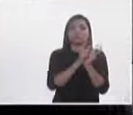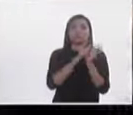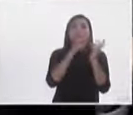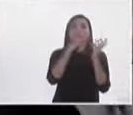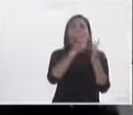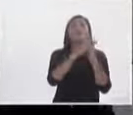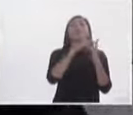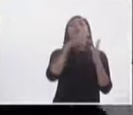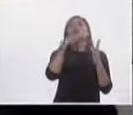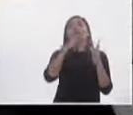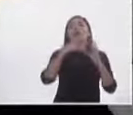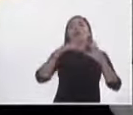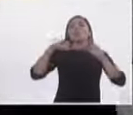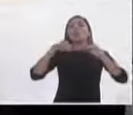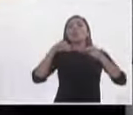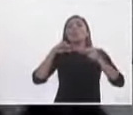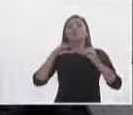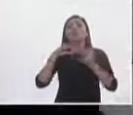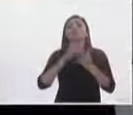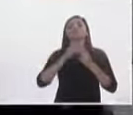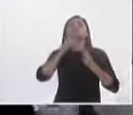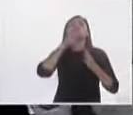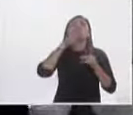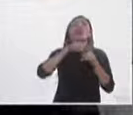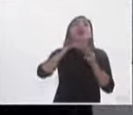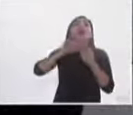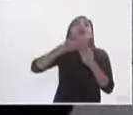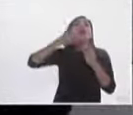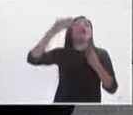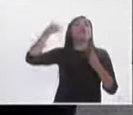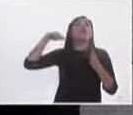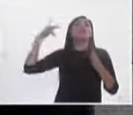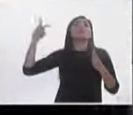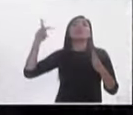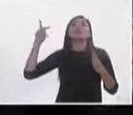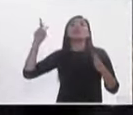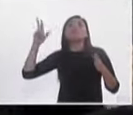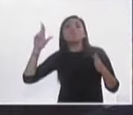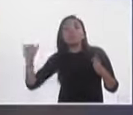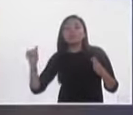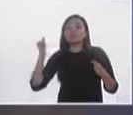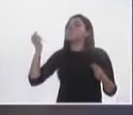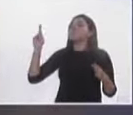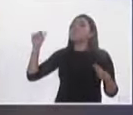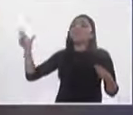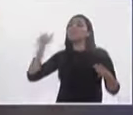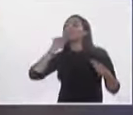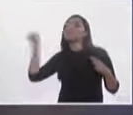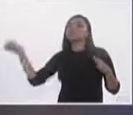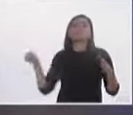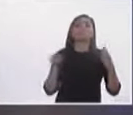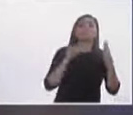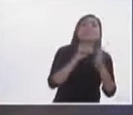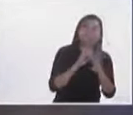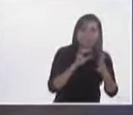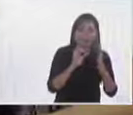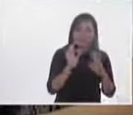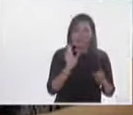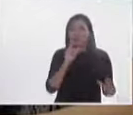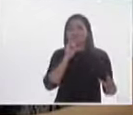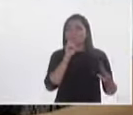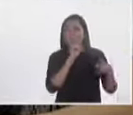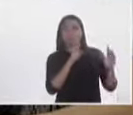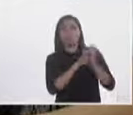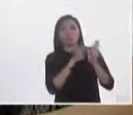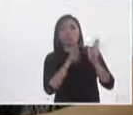expresión conformada casi con puros ex militantes priistas y panistas. Esa es otra pregunta. ¿Es válido que a estos